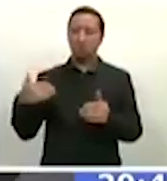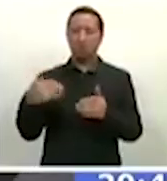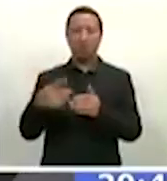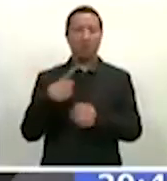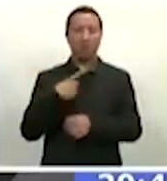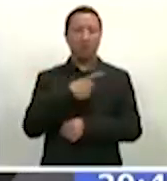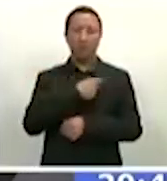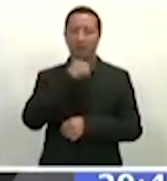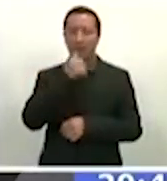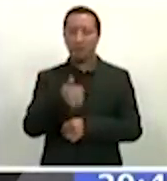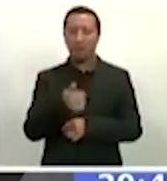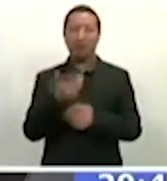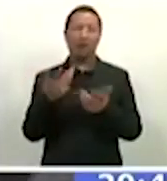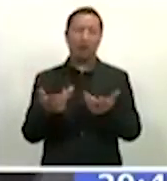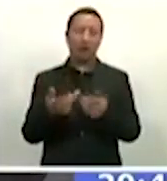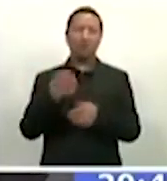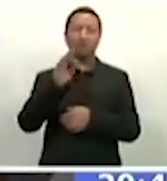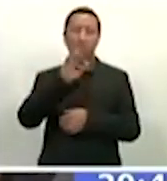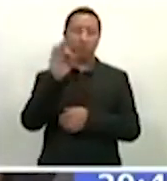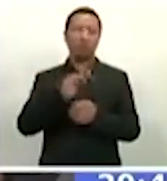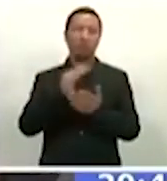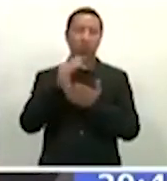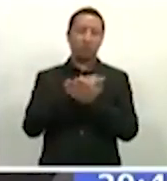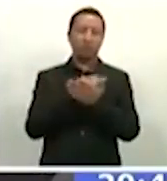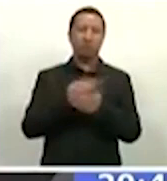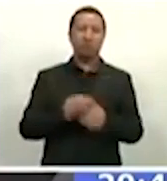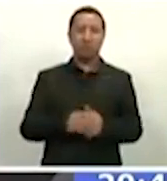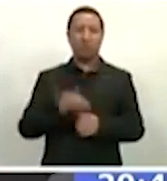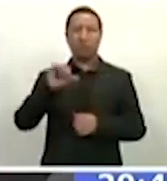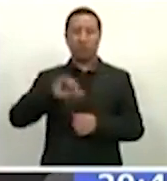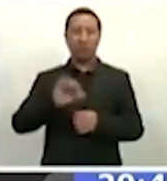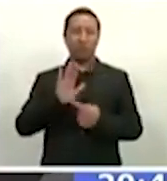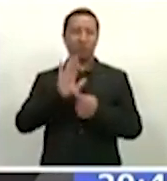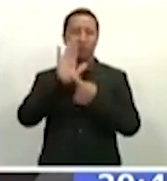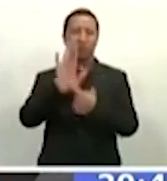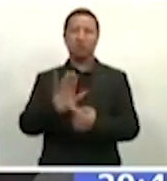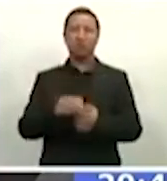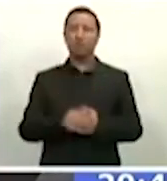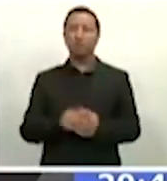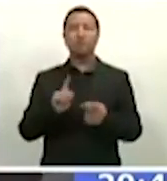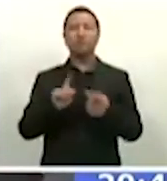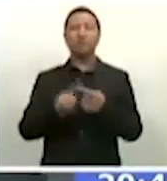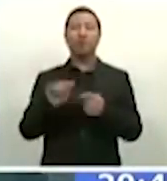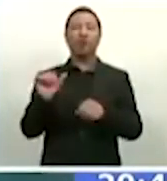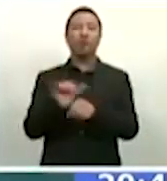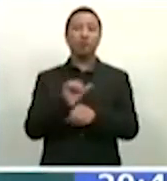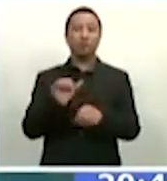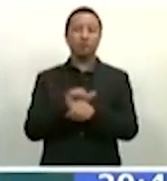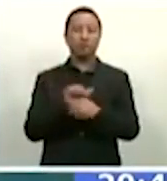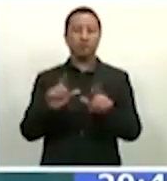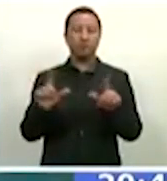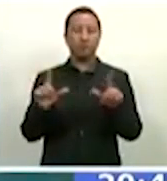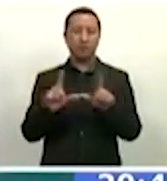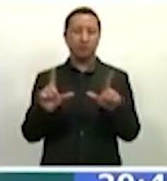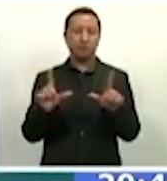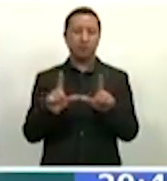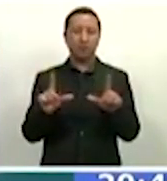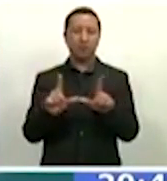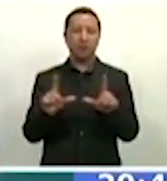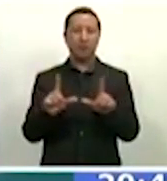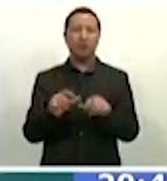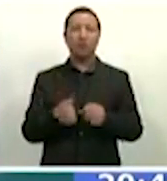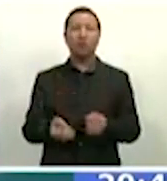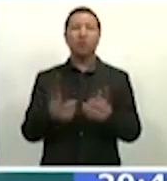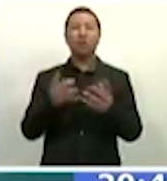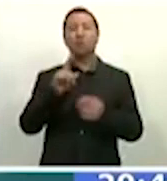Tenemos una serie de estímulos, como son las de la tenencia, tenencia cero, que van desde